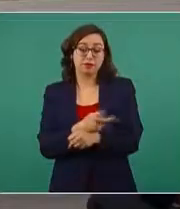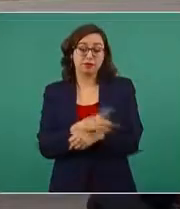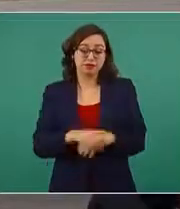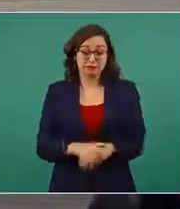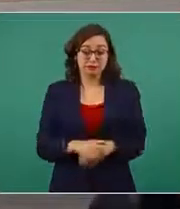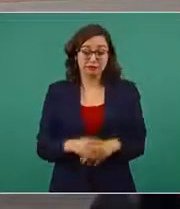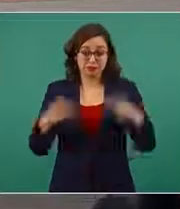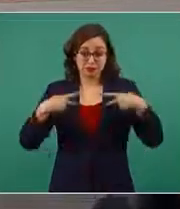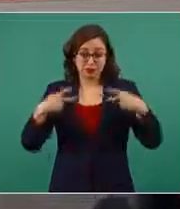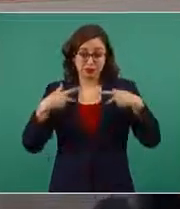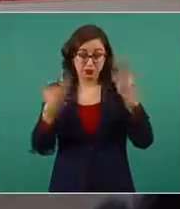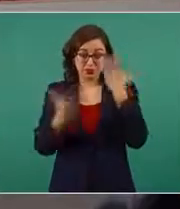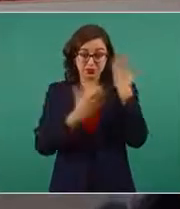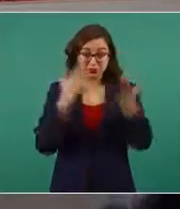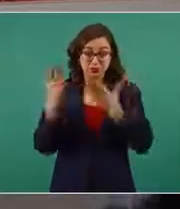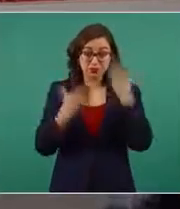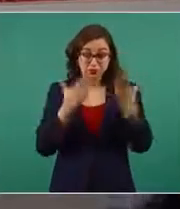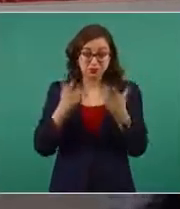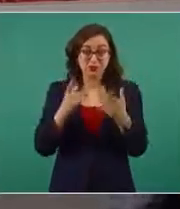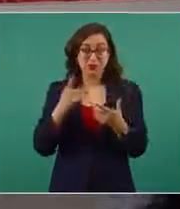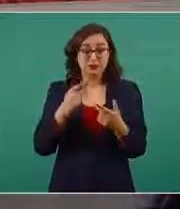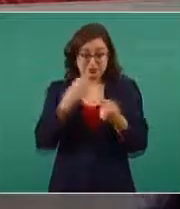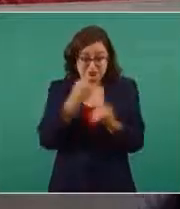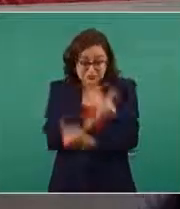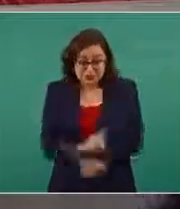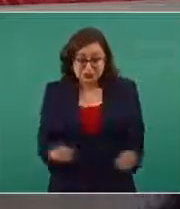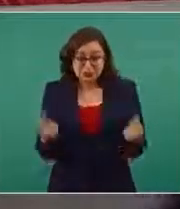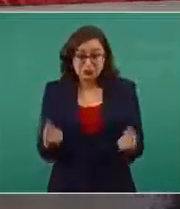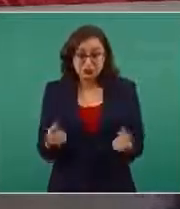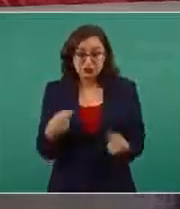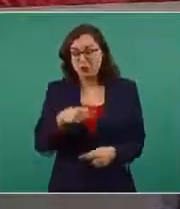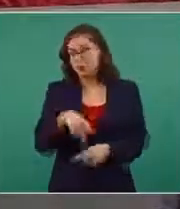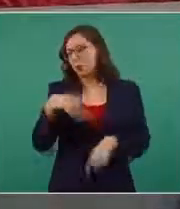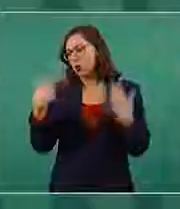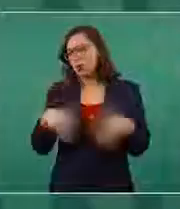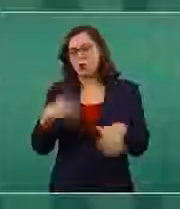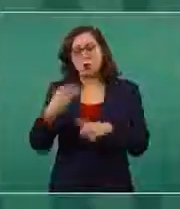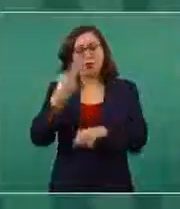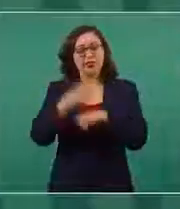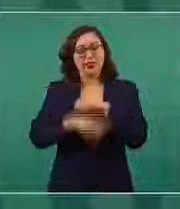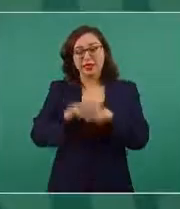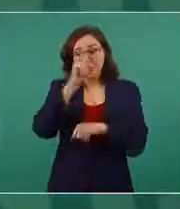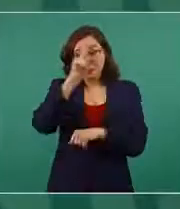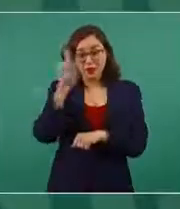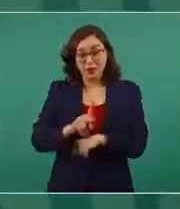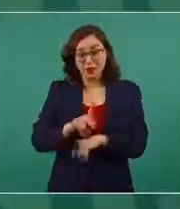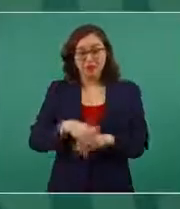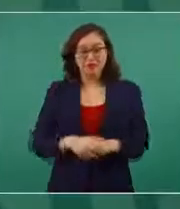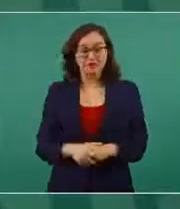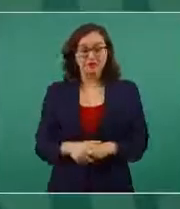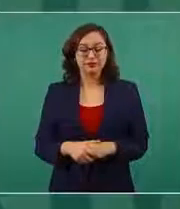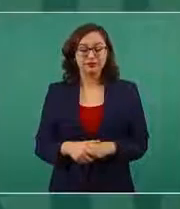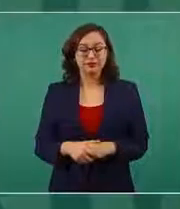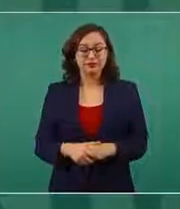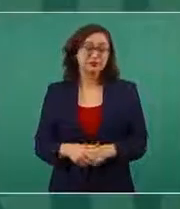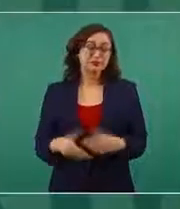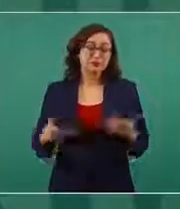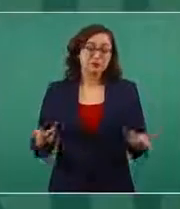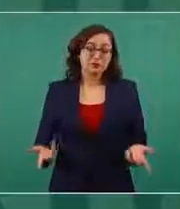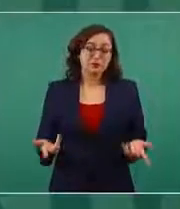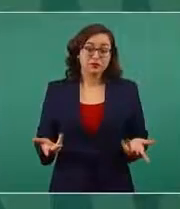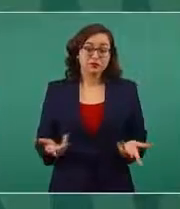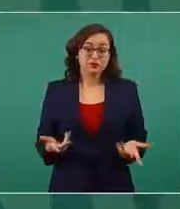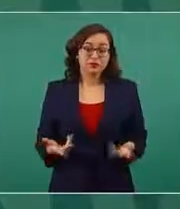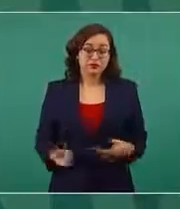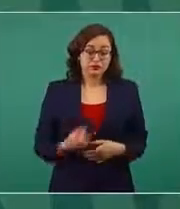que se están educando. Particularmente la niñez, decíamos hace algunos meses, no es lo mismo un año